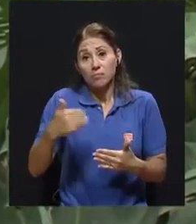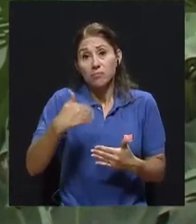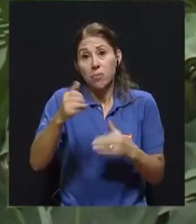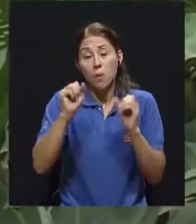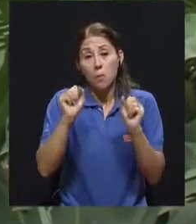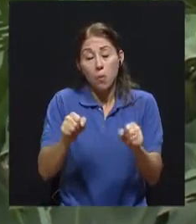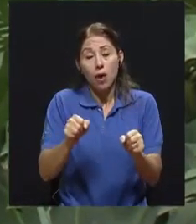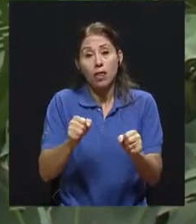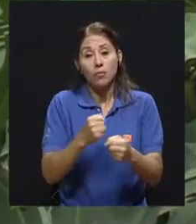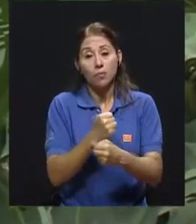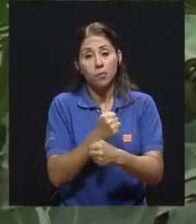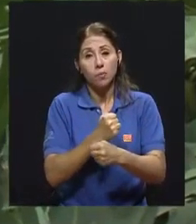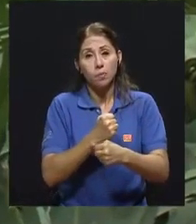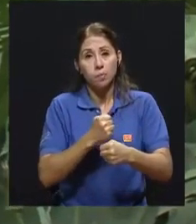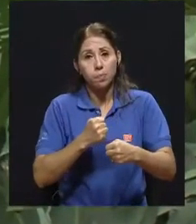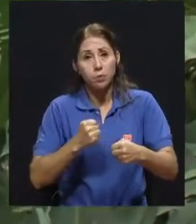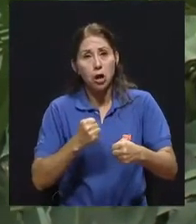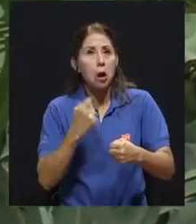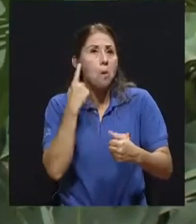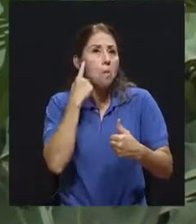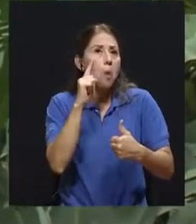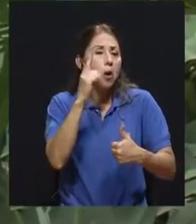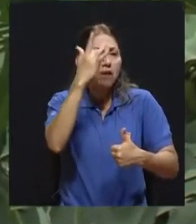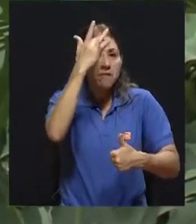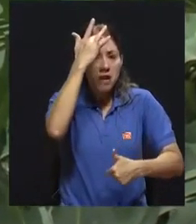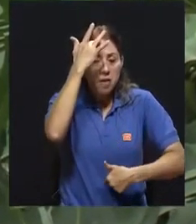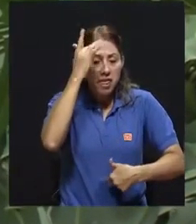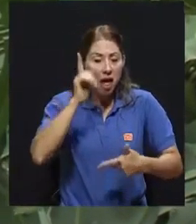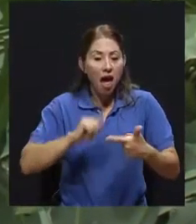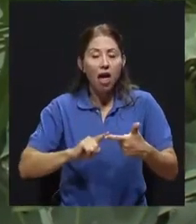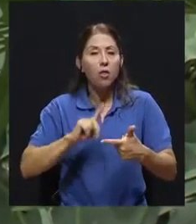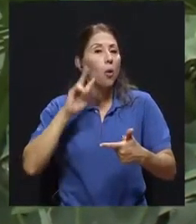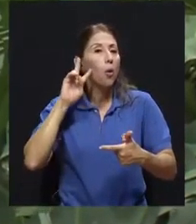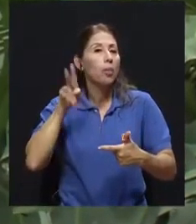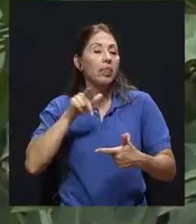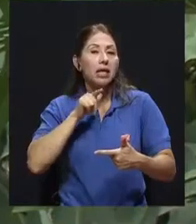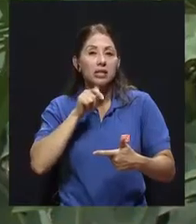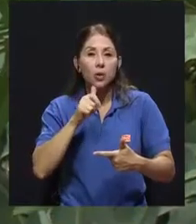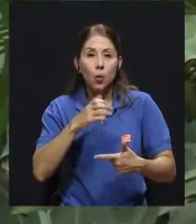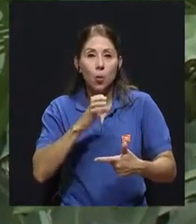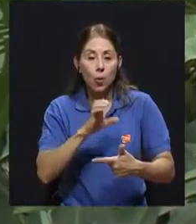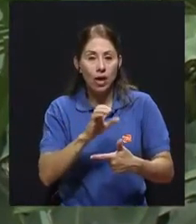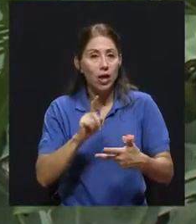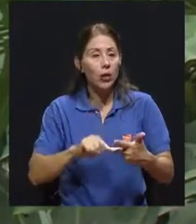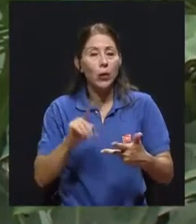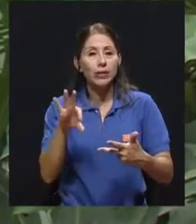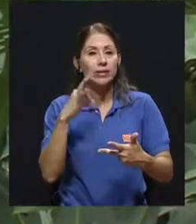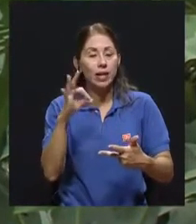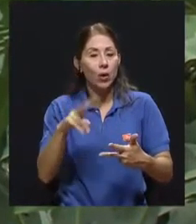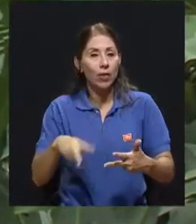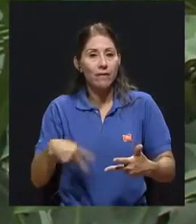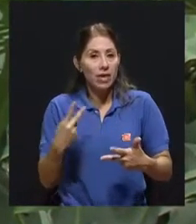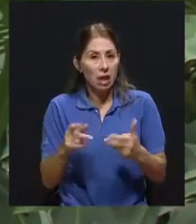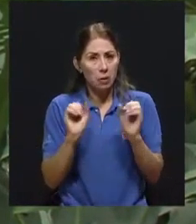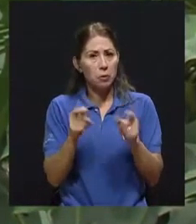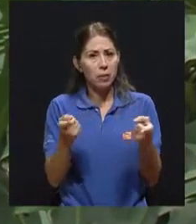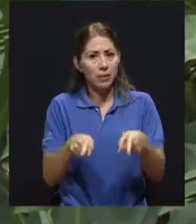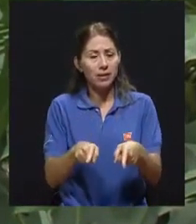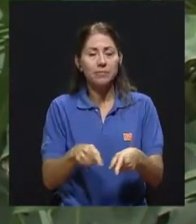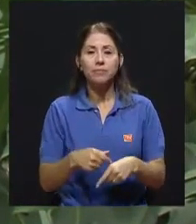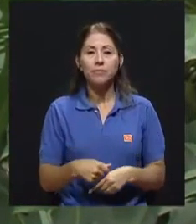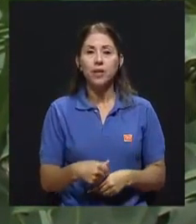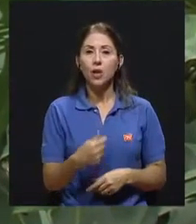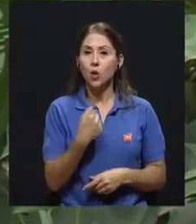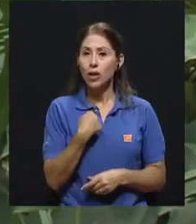de sobrepeso o de obesidad, por enfermedad, por descuido, por estilo de vida, etc. Lo que yo diría en primera instancia y tal vez